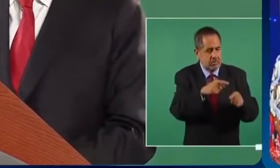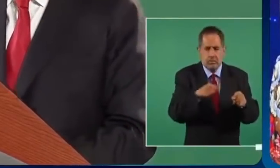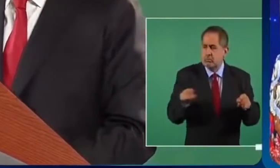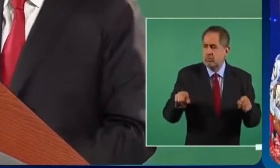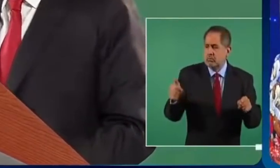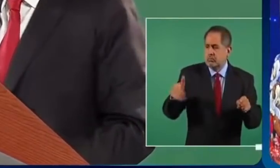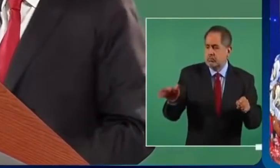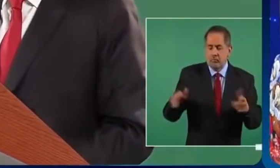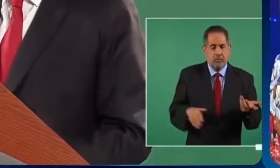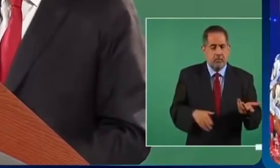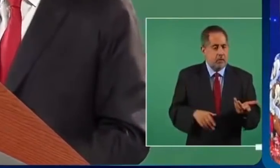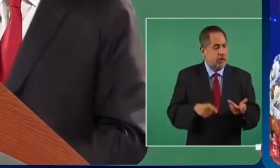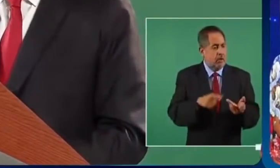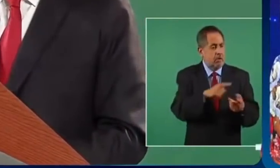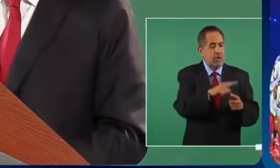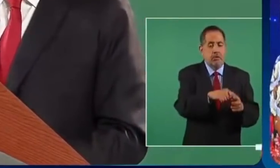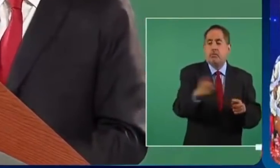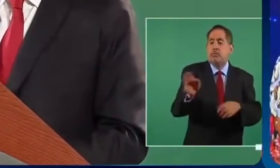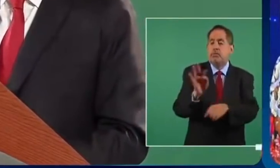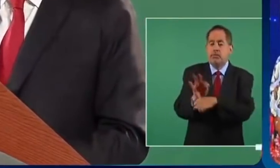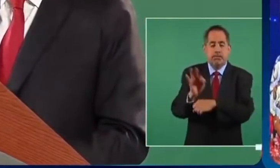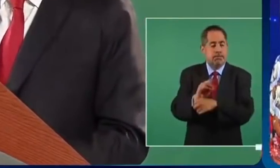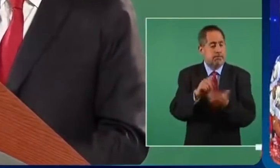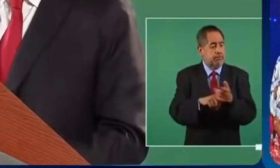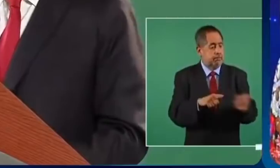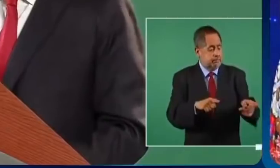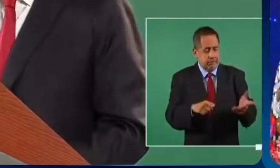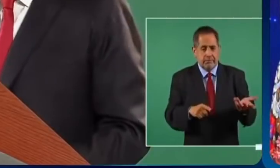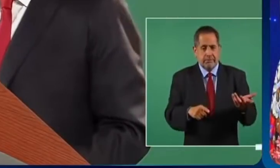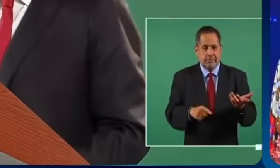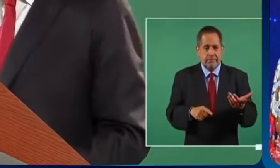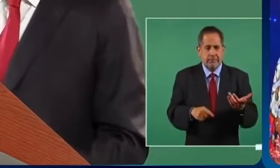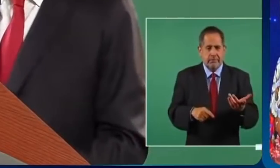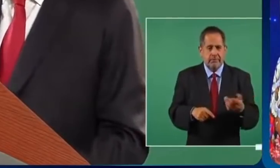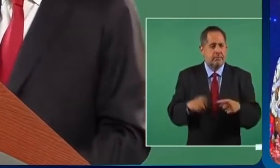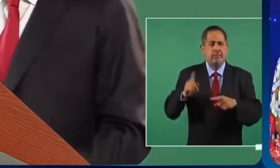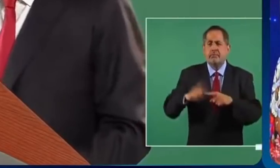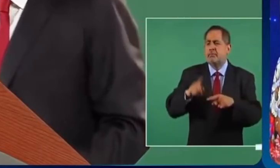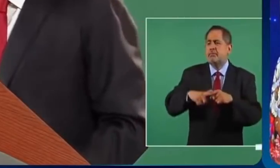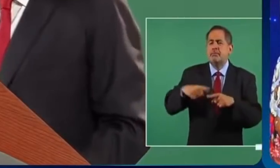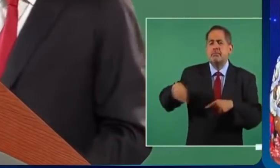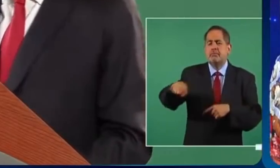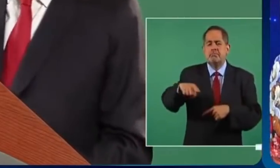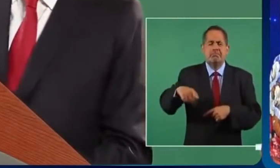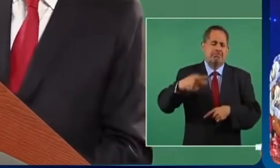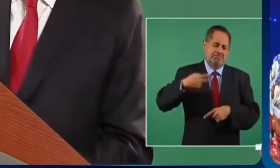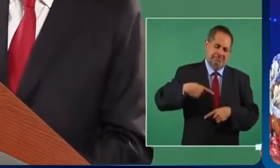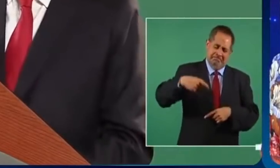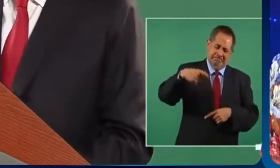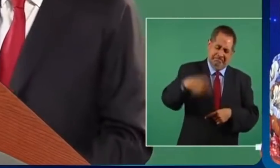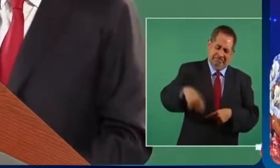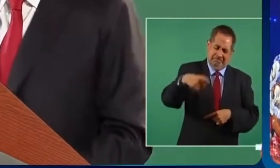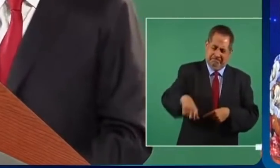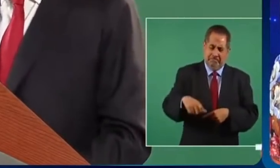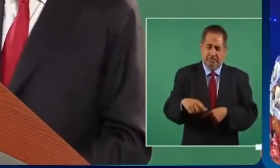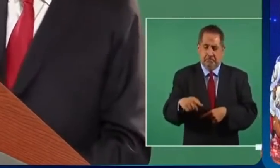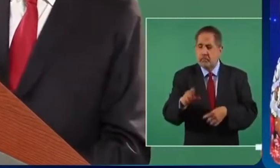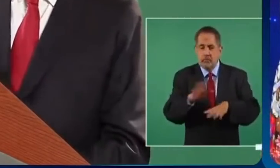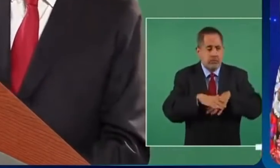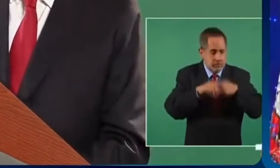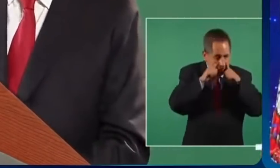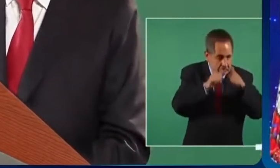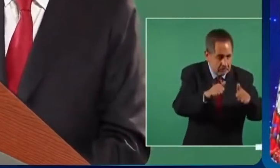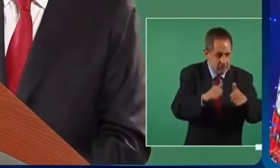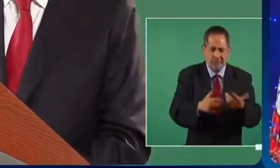por defender a sus clientes y quienes son los clientes pues los que tienen mucho